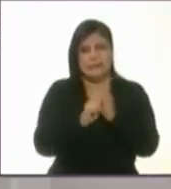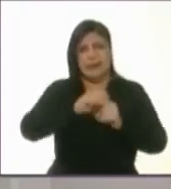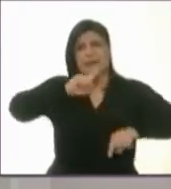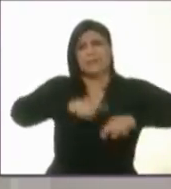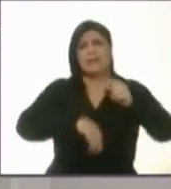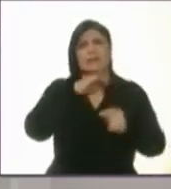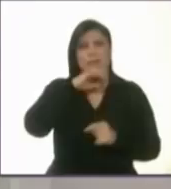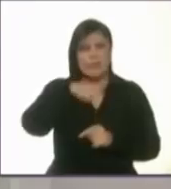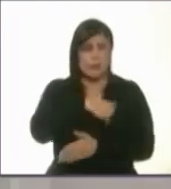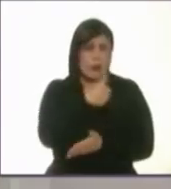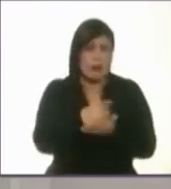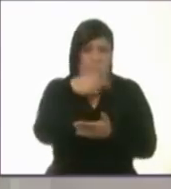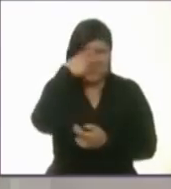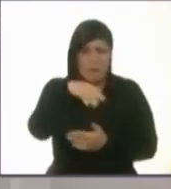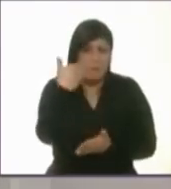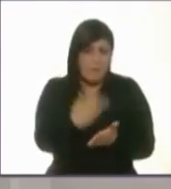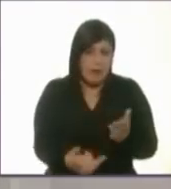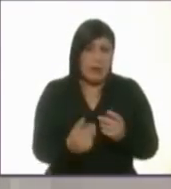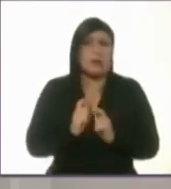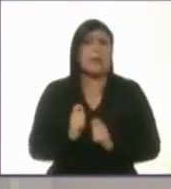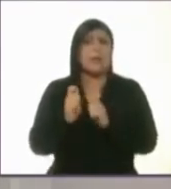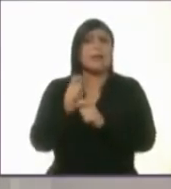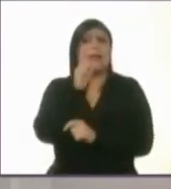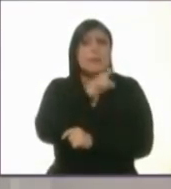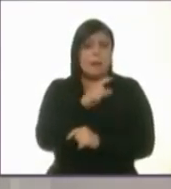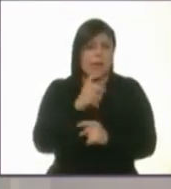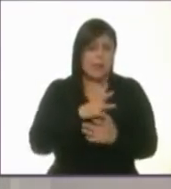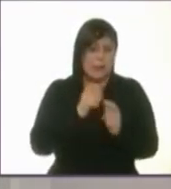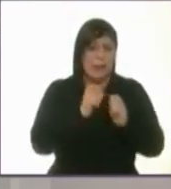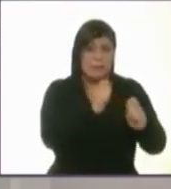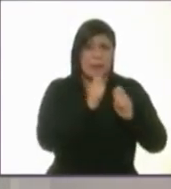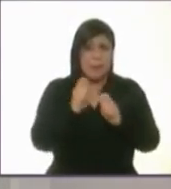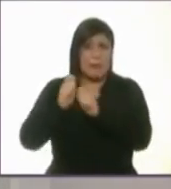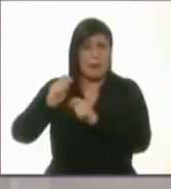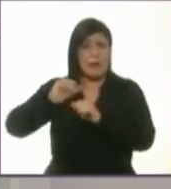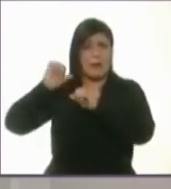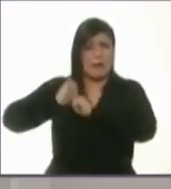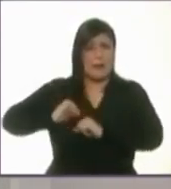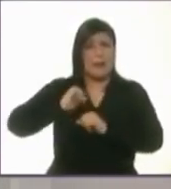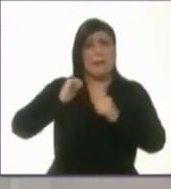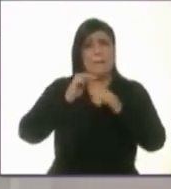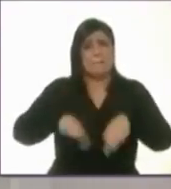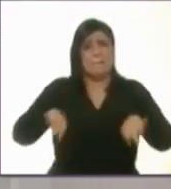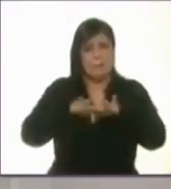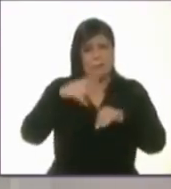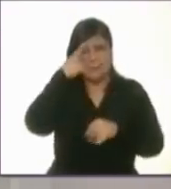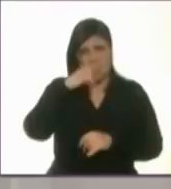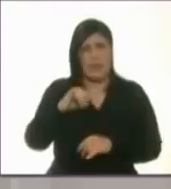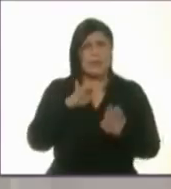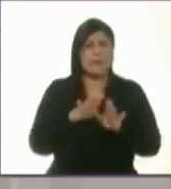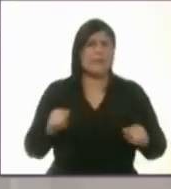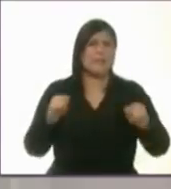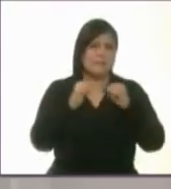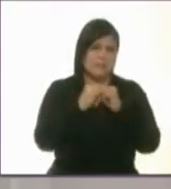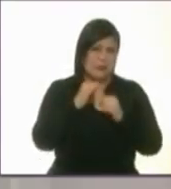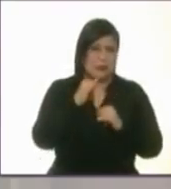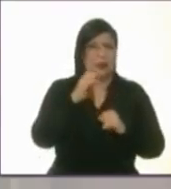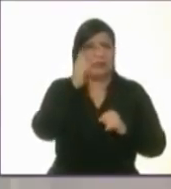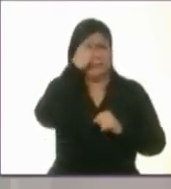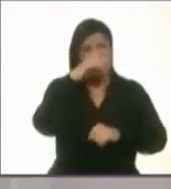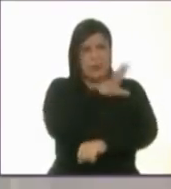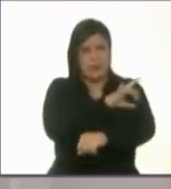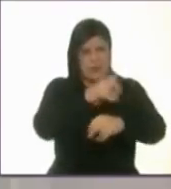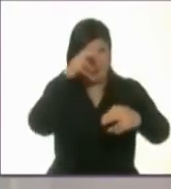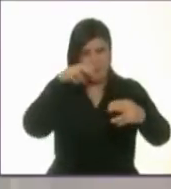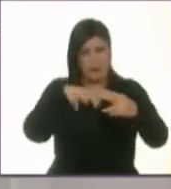Ciudad de México. Así como la designación, designaciones importantes como lo son las del Instituto de Transparencia por parte de la